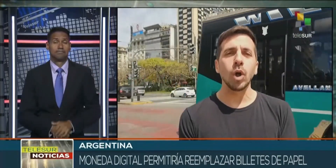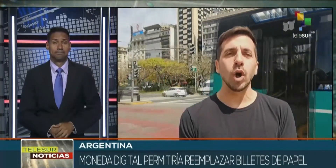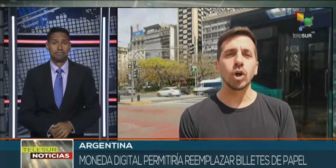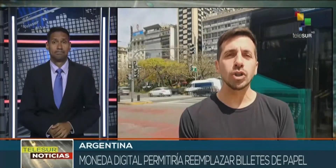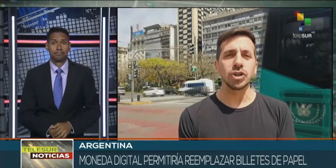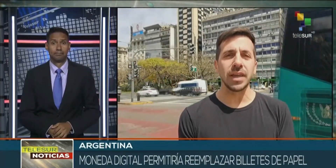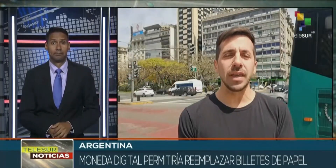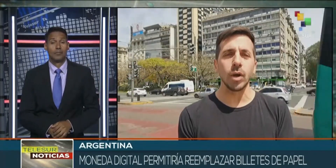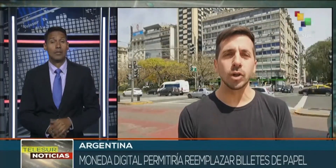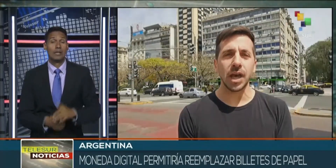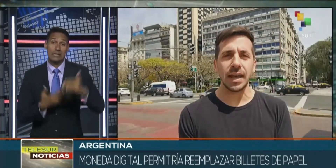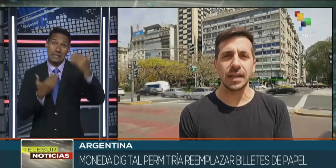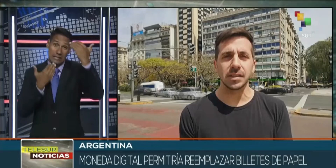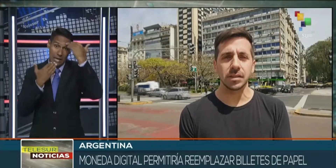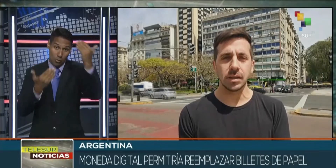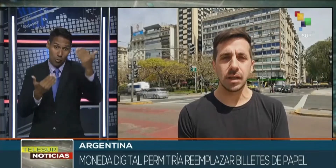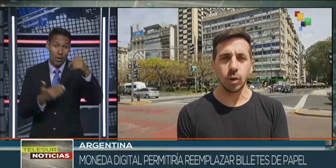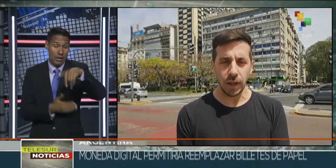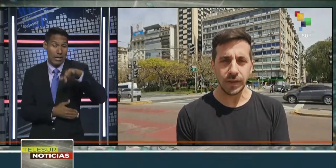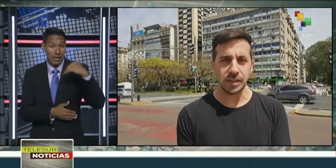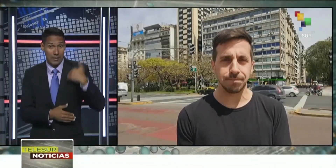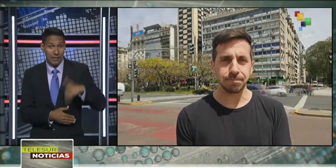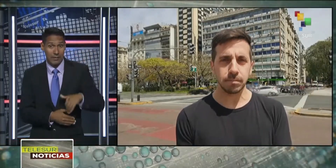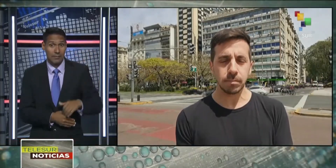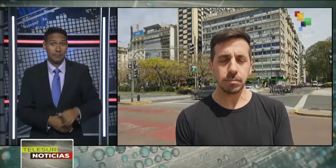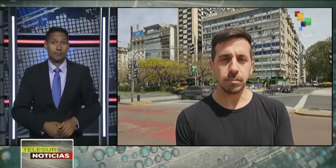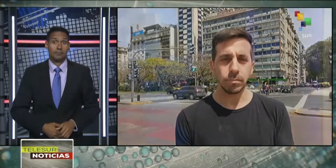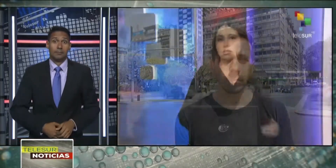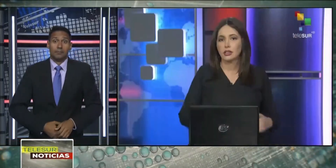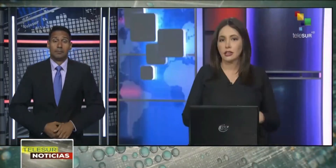Los saludo desde Buenos Aires. Ustedes. Gracias.